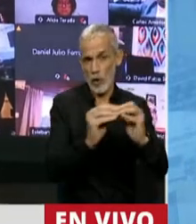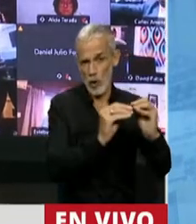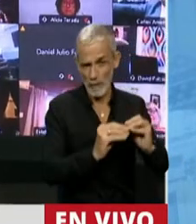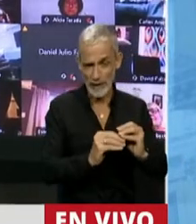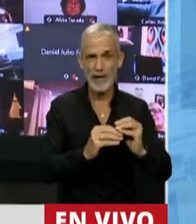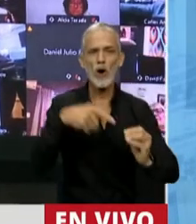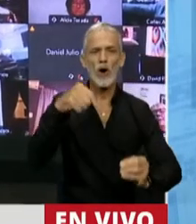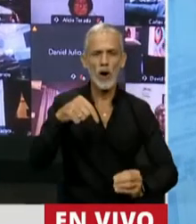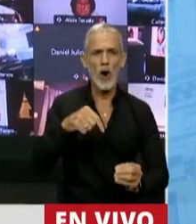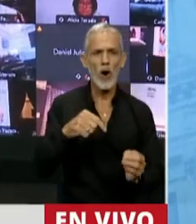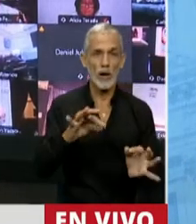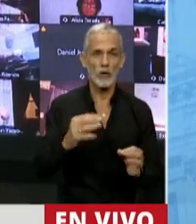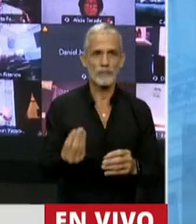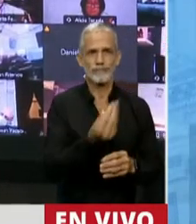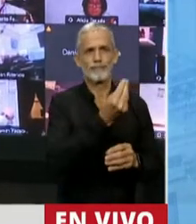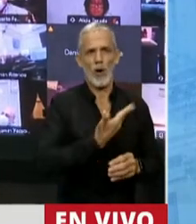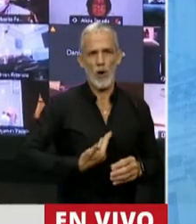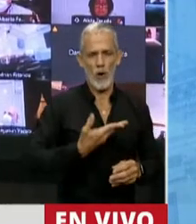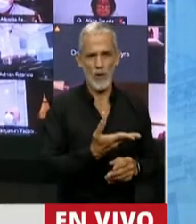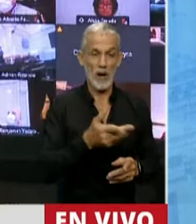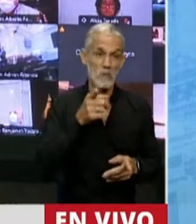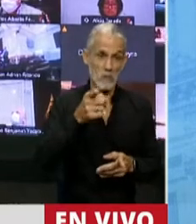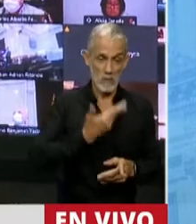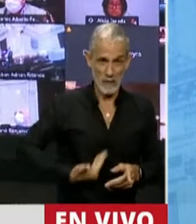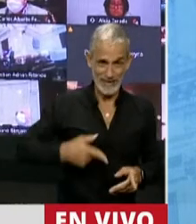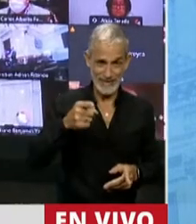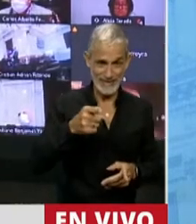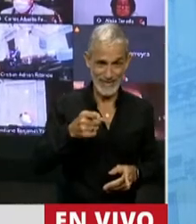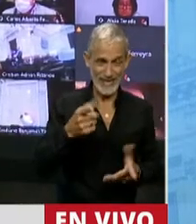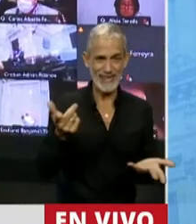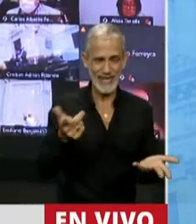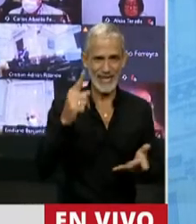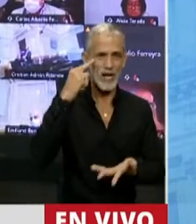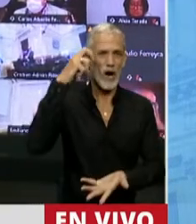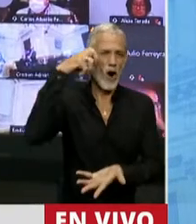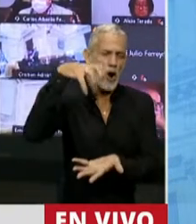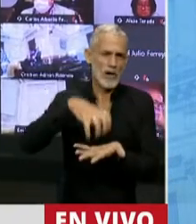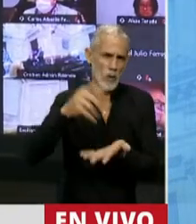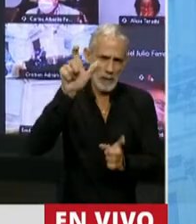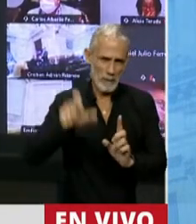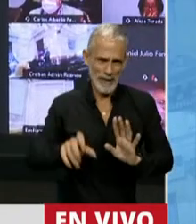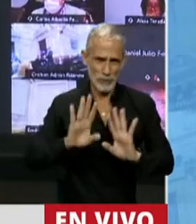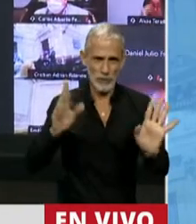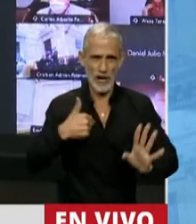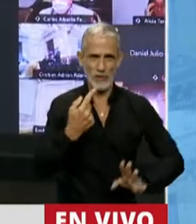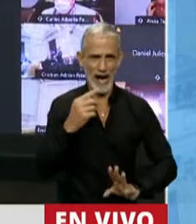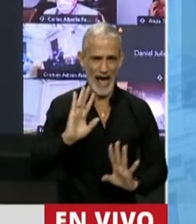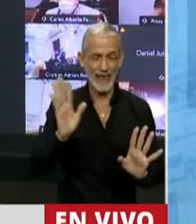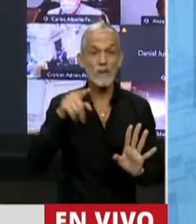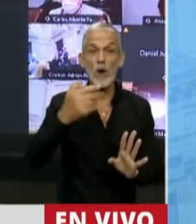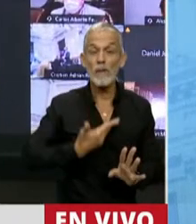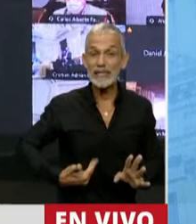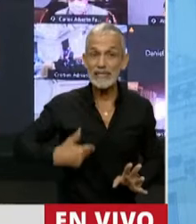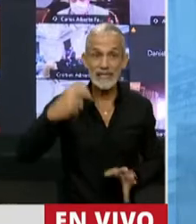que hoy les toca estar ocupando lugar. Usted está presidiendo en nombre de la institución, no es algo personal. Pero la presidencia de la